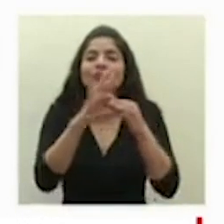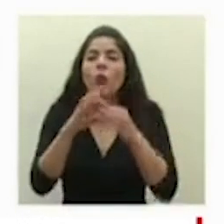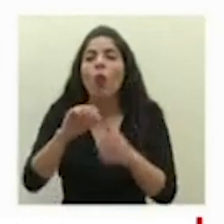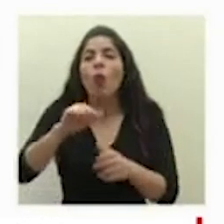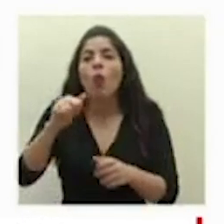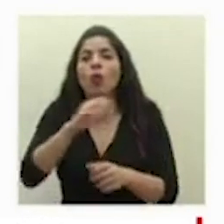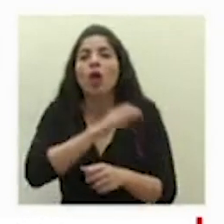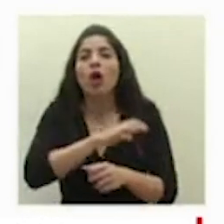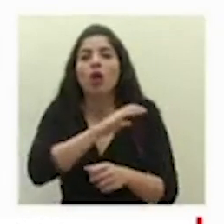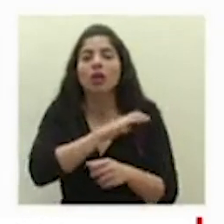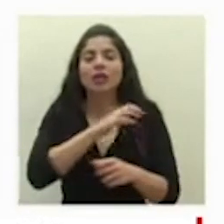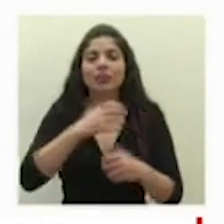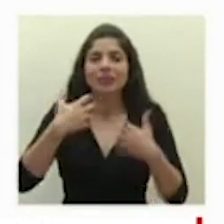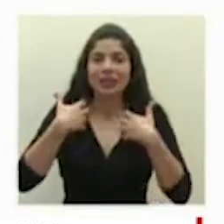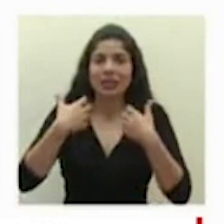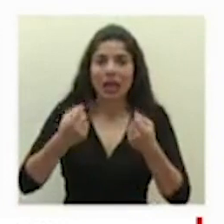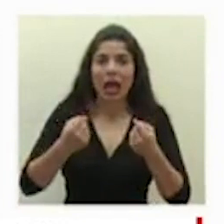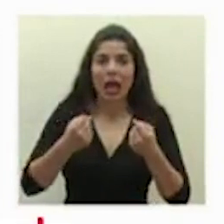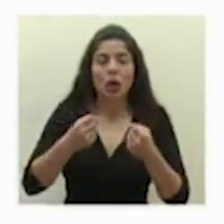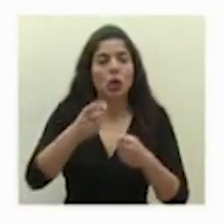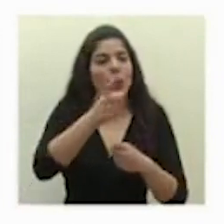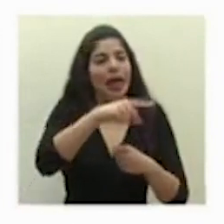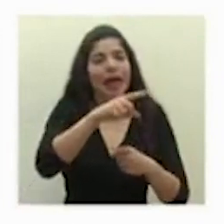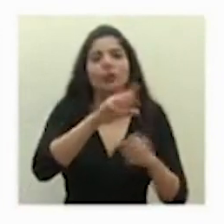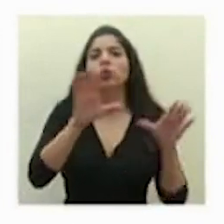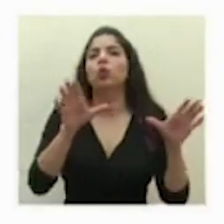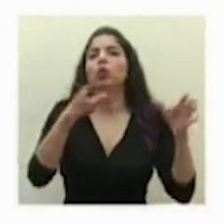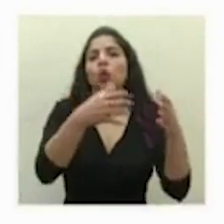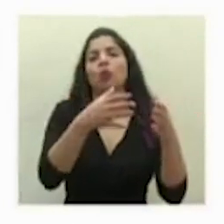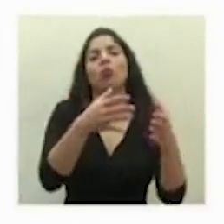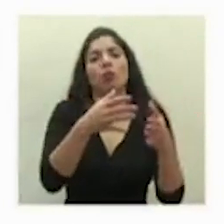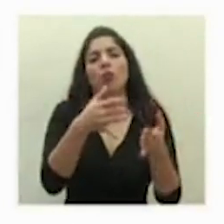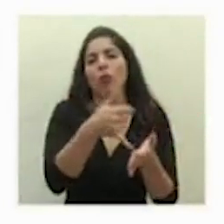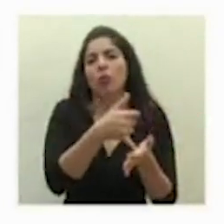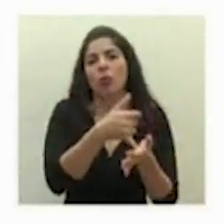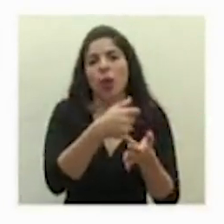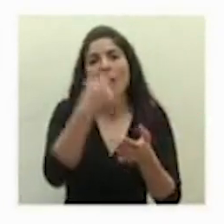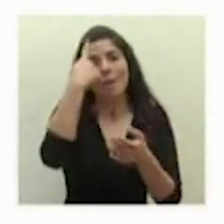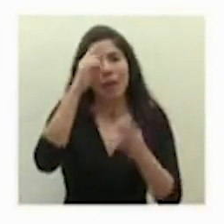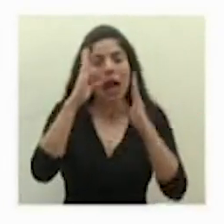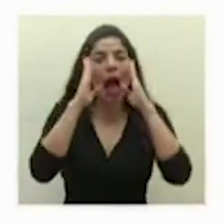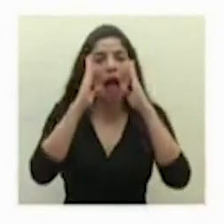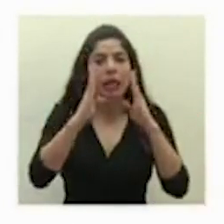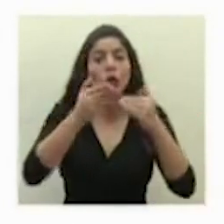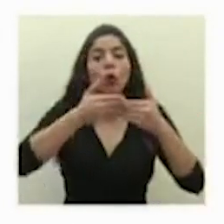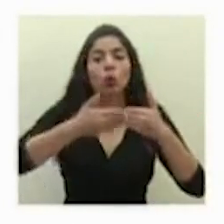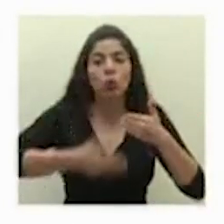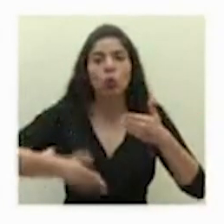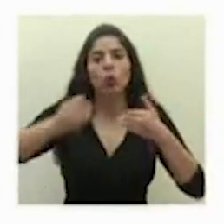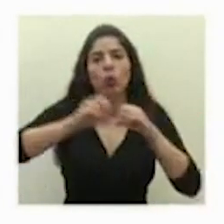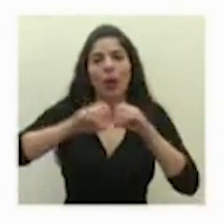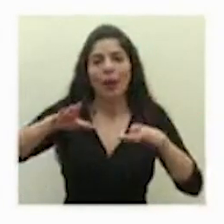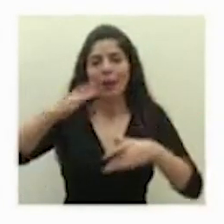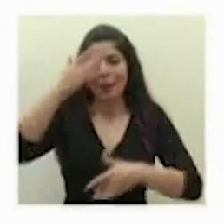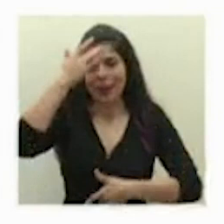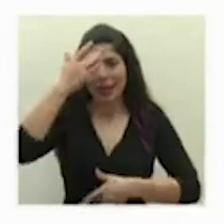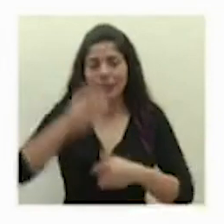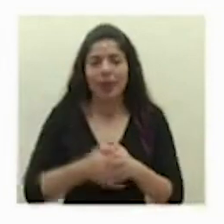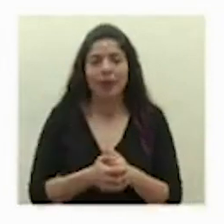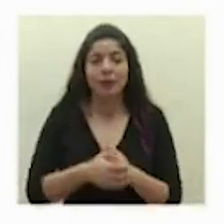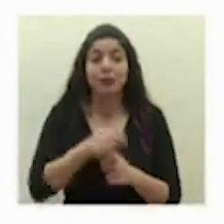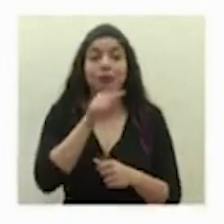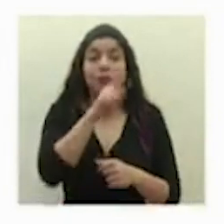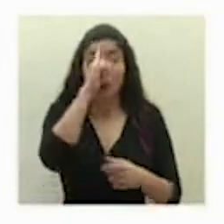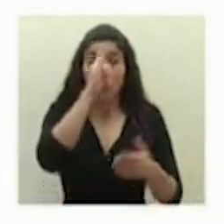de salud se declararan como grupo vulnerable para la atención durante la pandemia de ahí